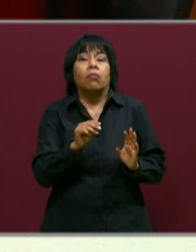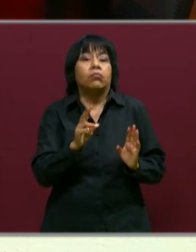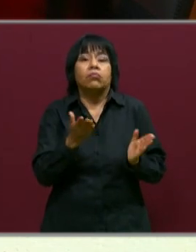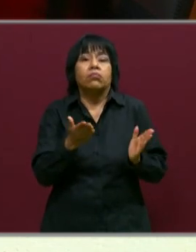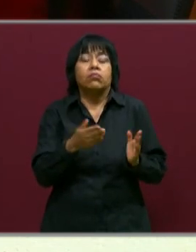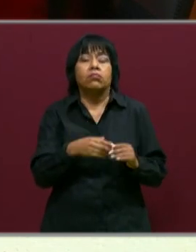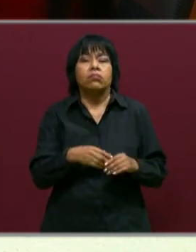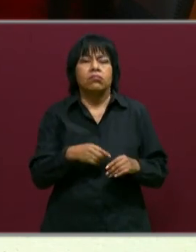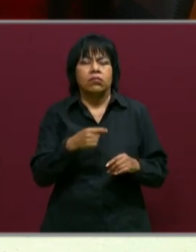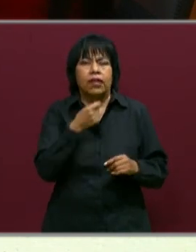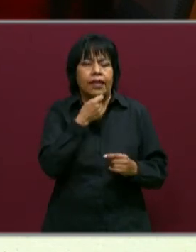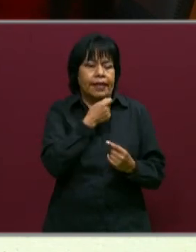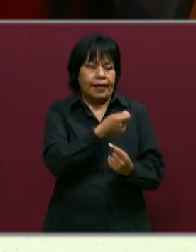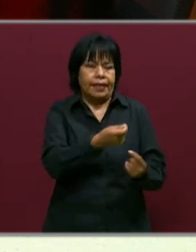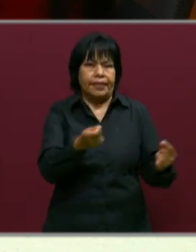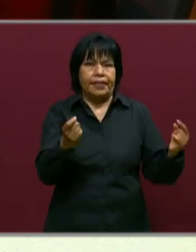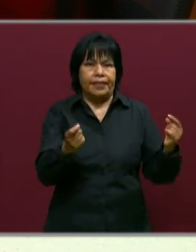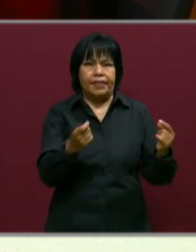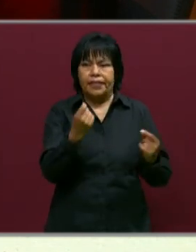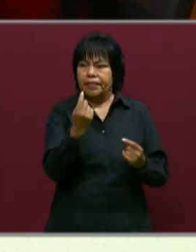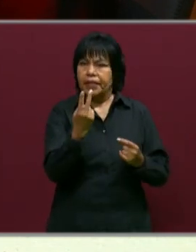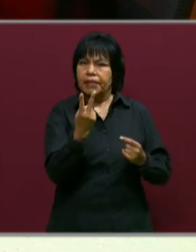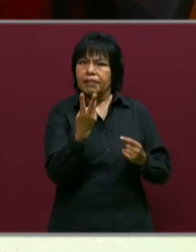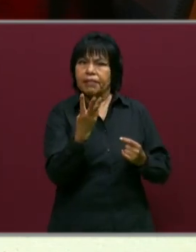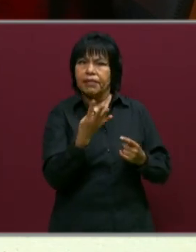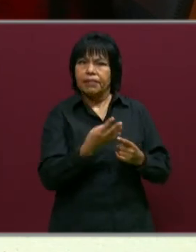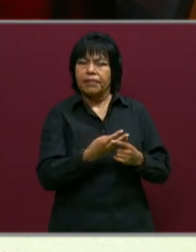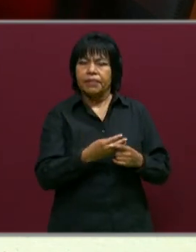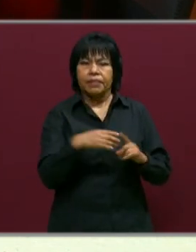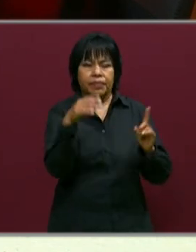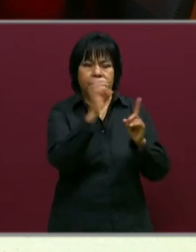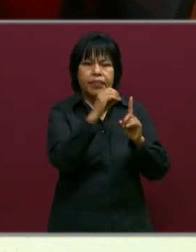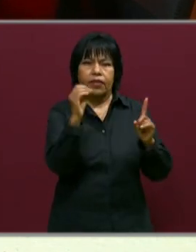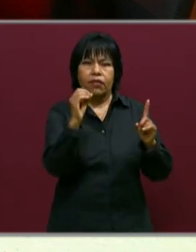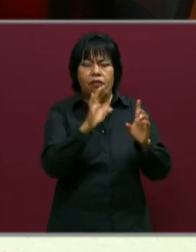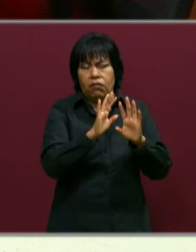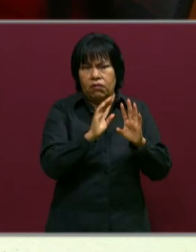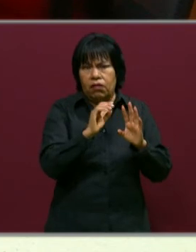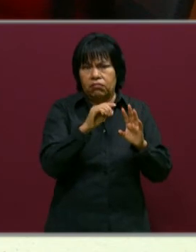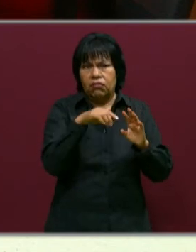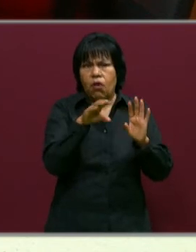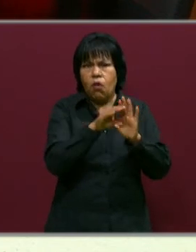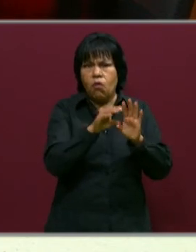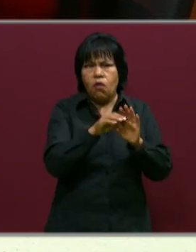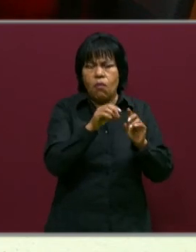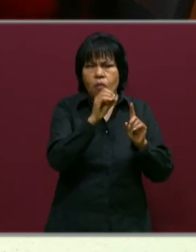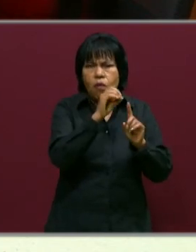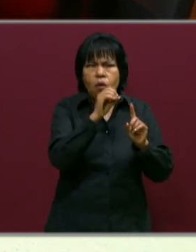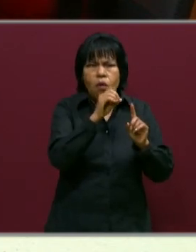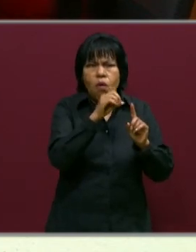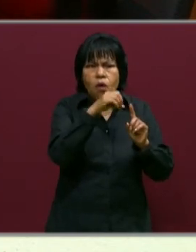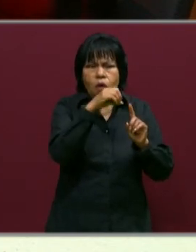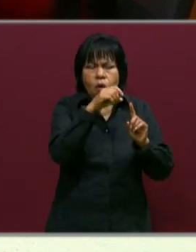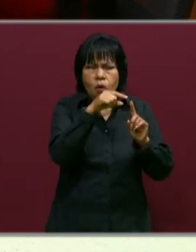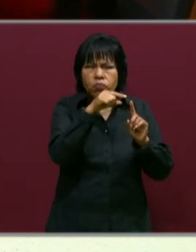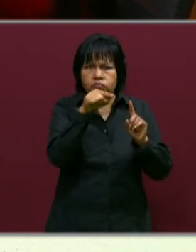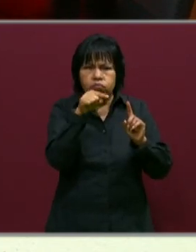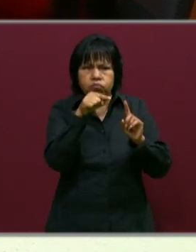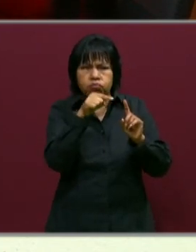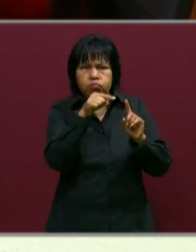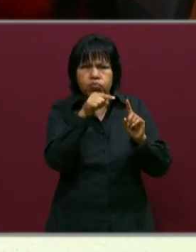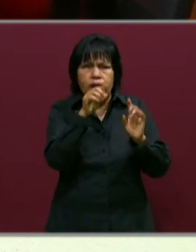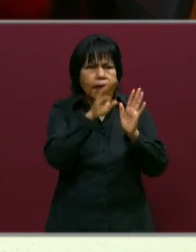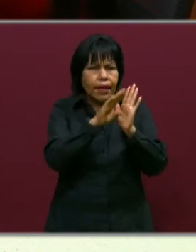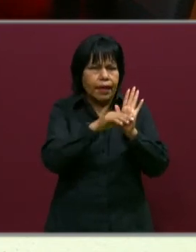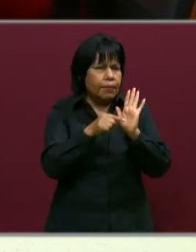aprendizaje del niño en cuanto al conteo, en cuanto a la clasificación, en cuanto a la asediación. Eso es en cuanto a algunos